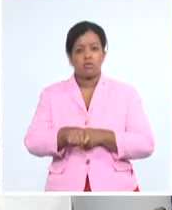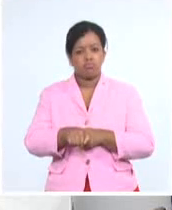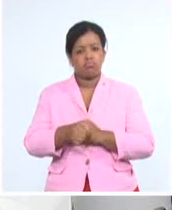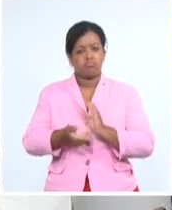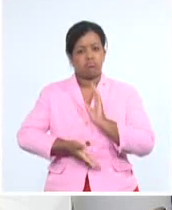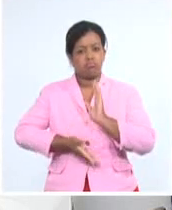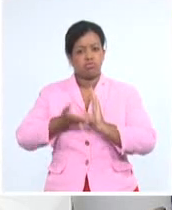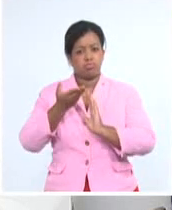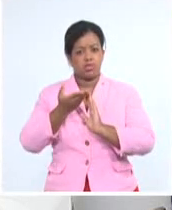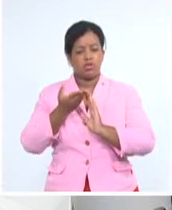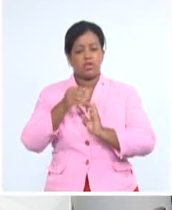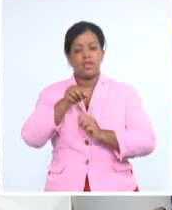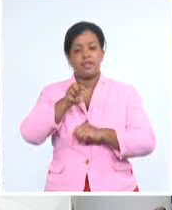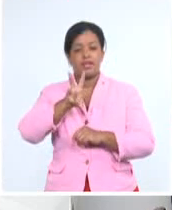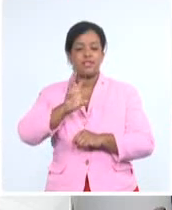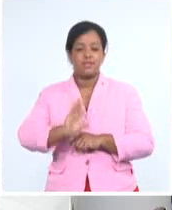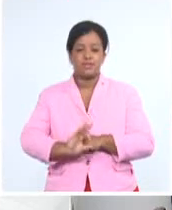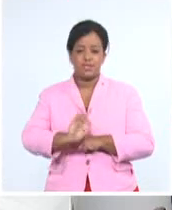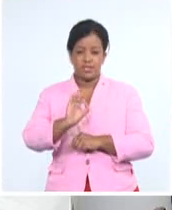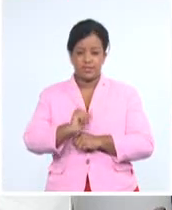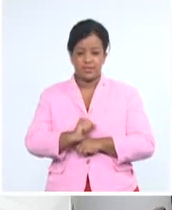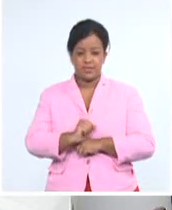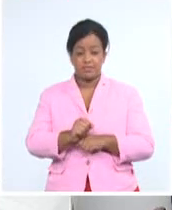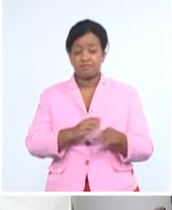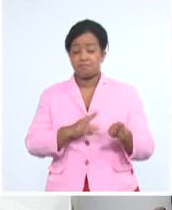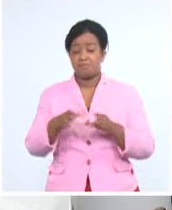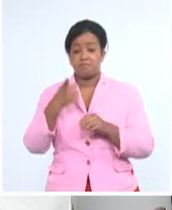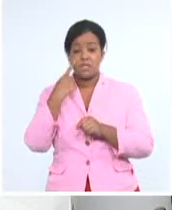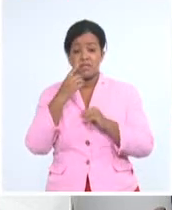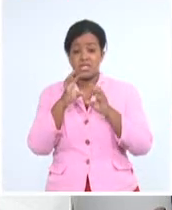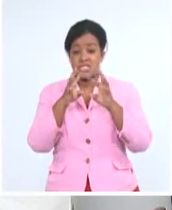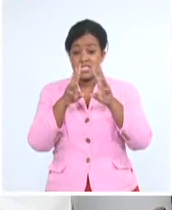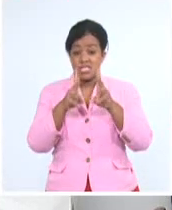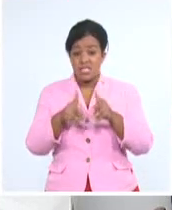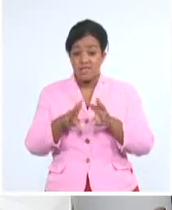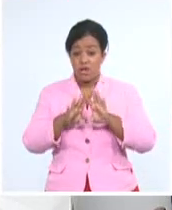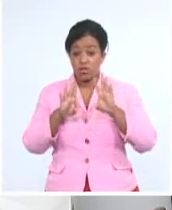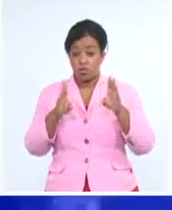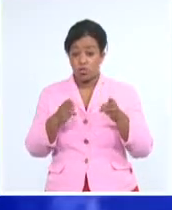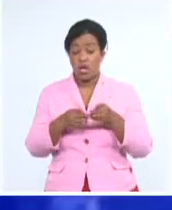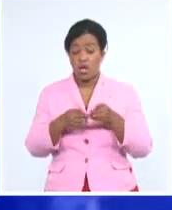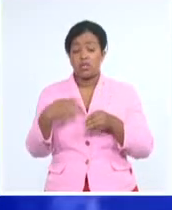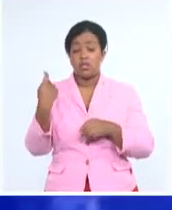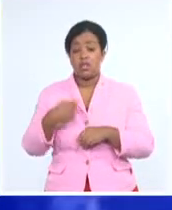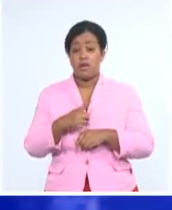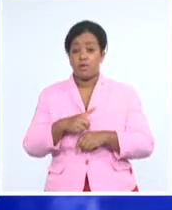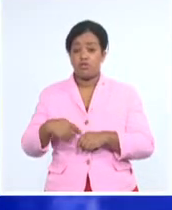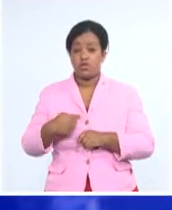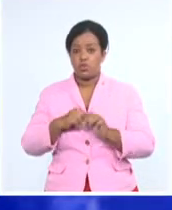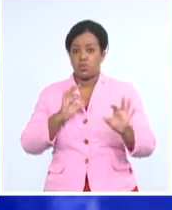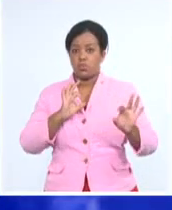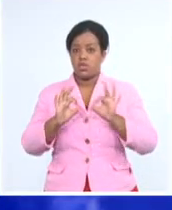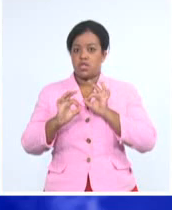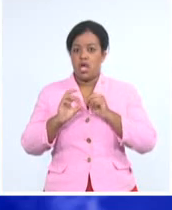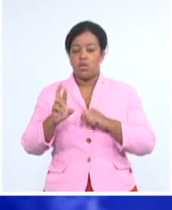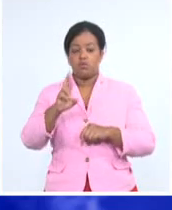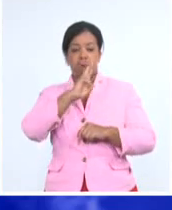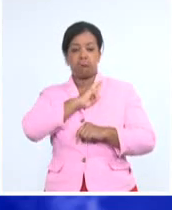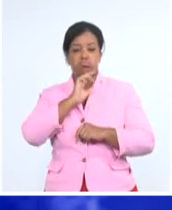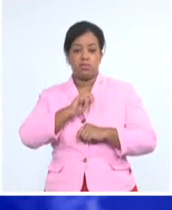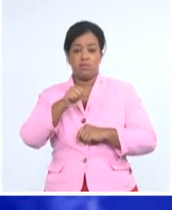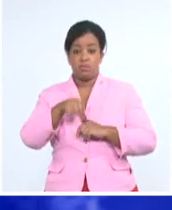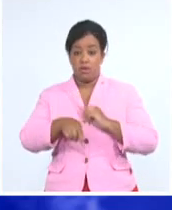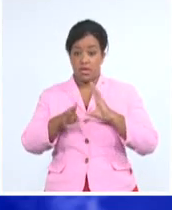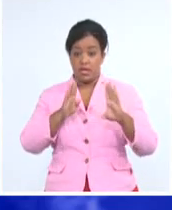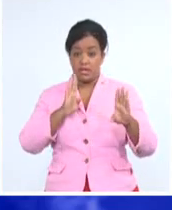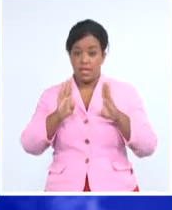marcando un 13%. Señales que indican cuán alerta y responsables debemos permanecer en este periodo